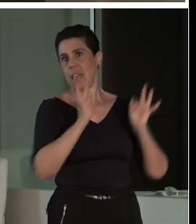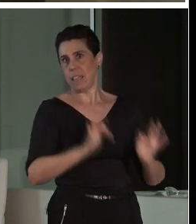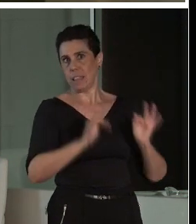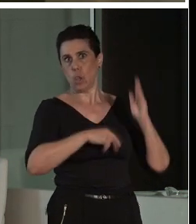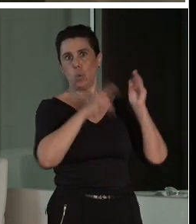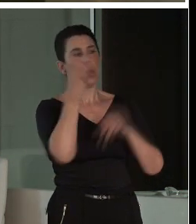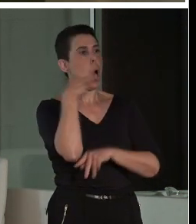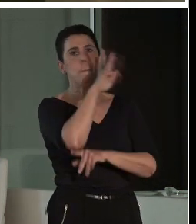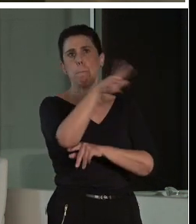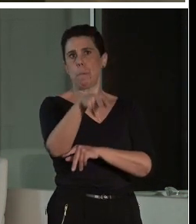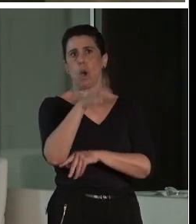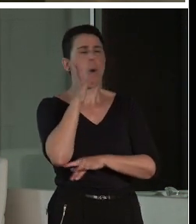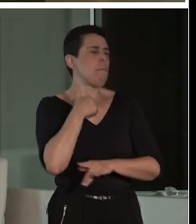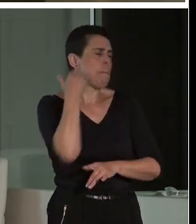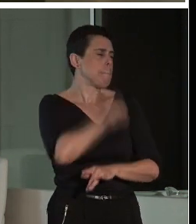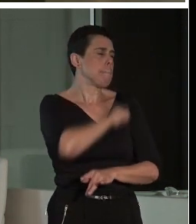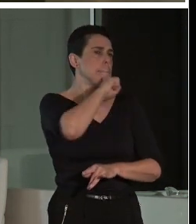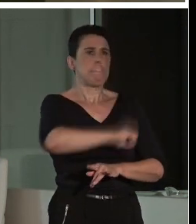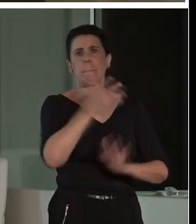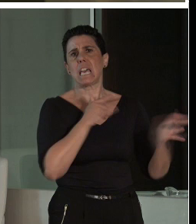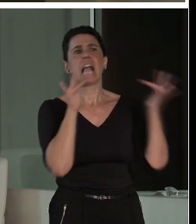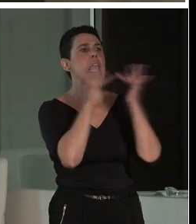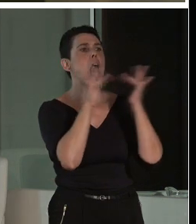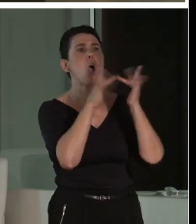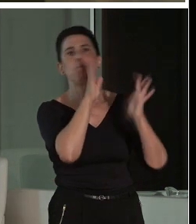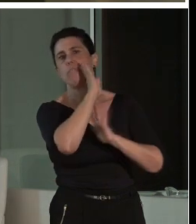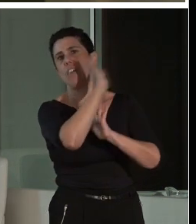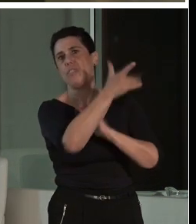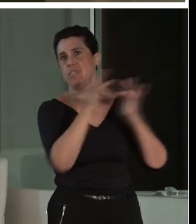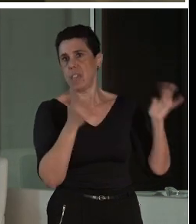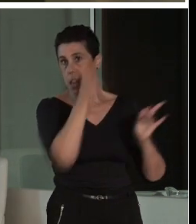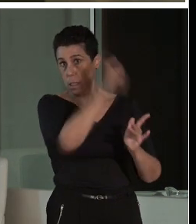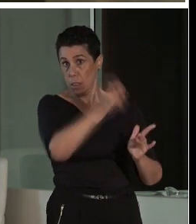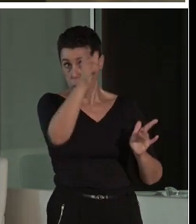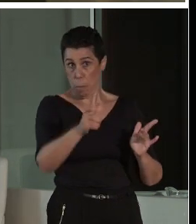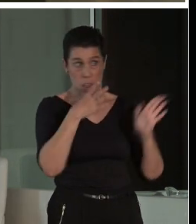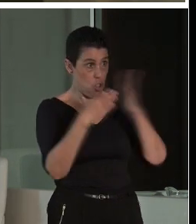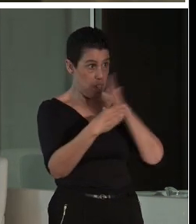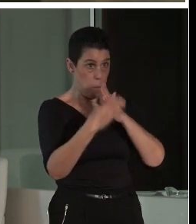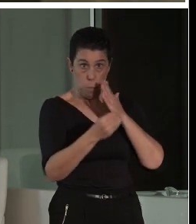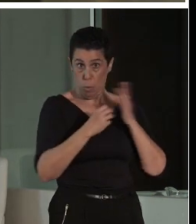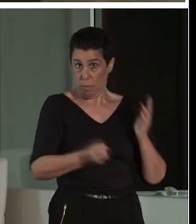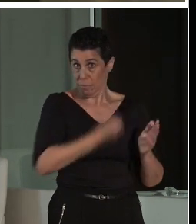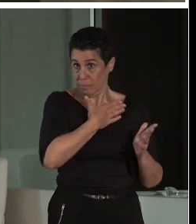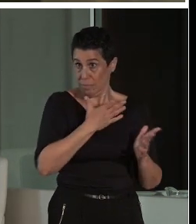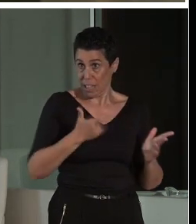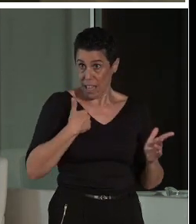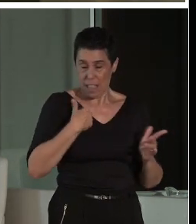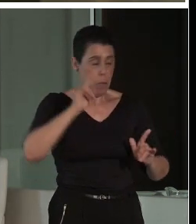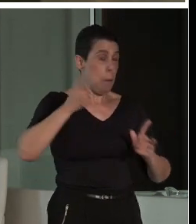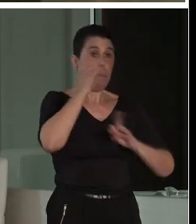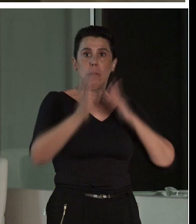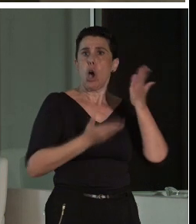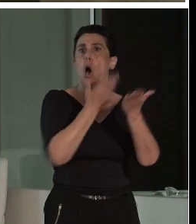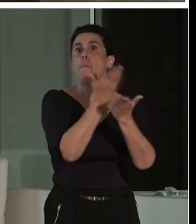a me encanta el público y la comunicación. Vale. Entonces, la primera vez que yo propuse poner un panel en el Teatro Romano de